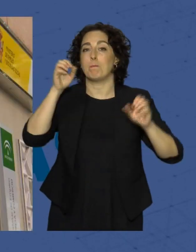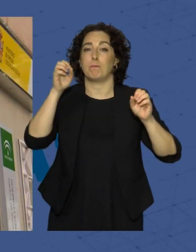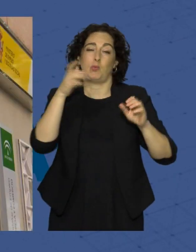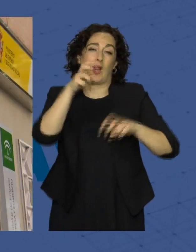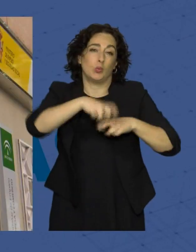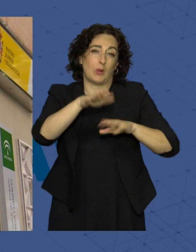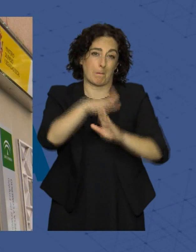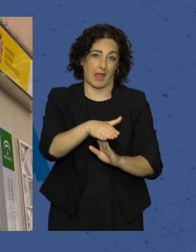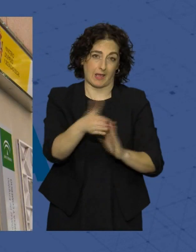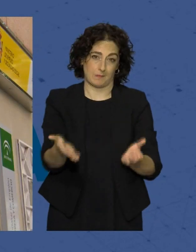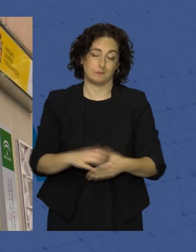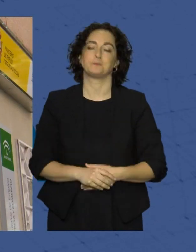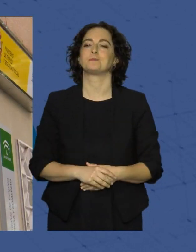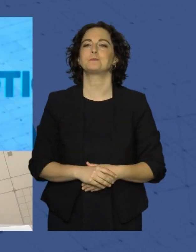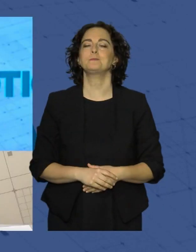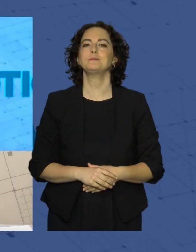agricultura.